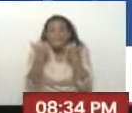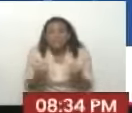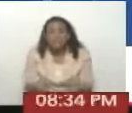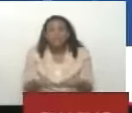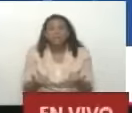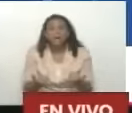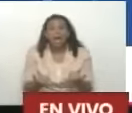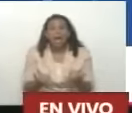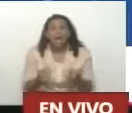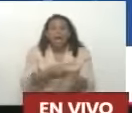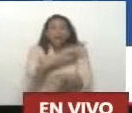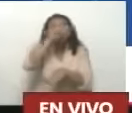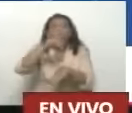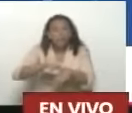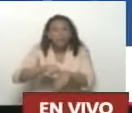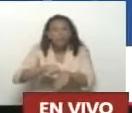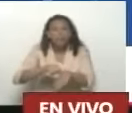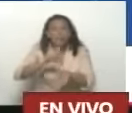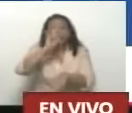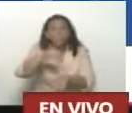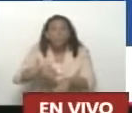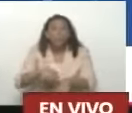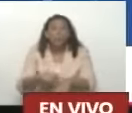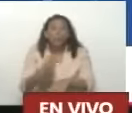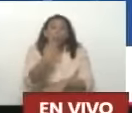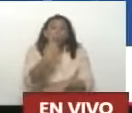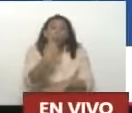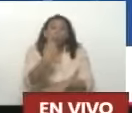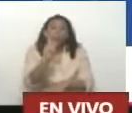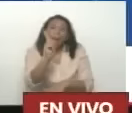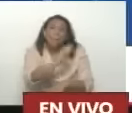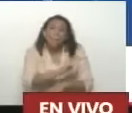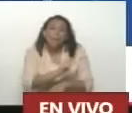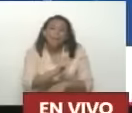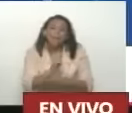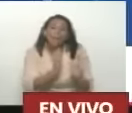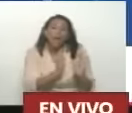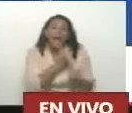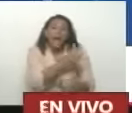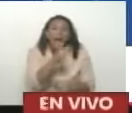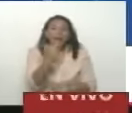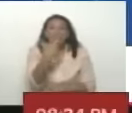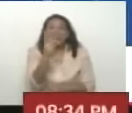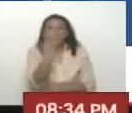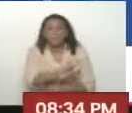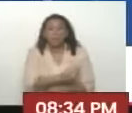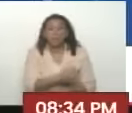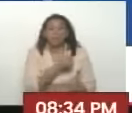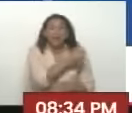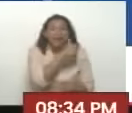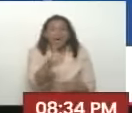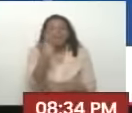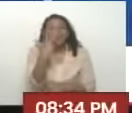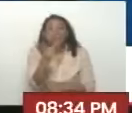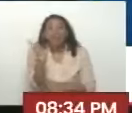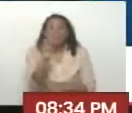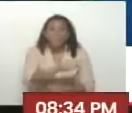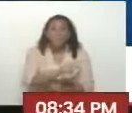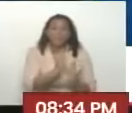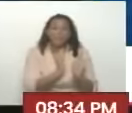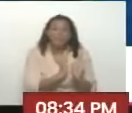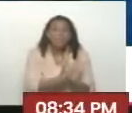A nivel nacional Por lo menos Una vez Por trimestre Para que Las comunidades Puedan agregar